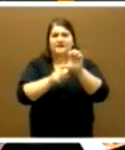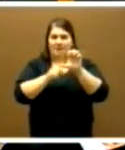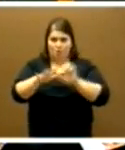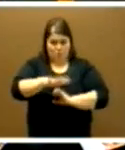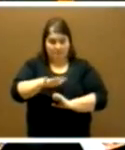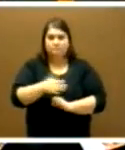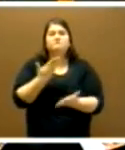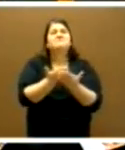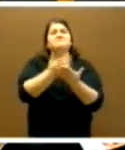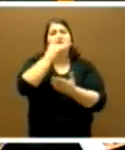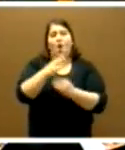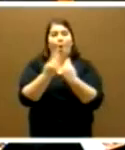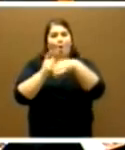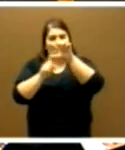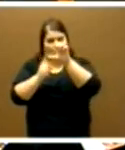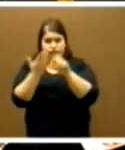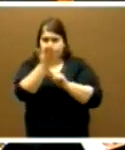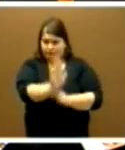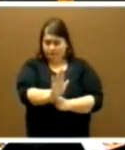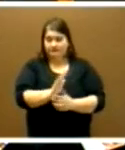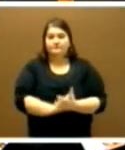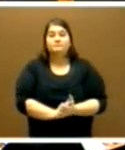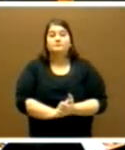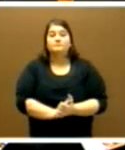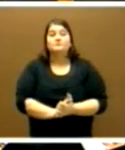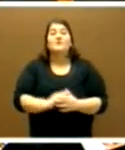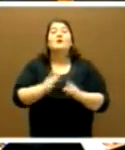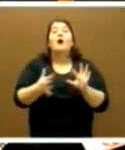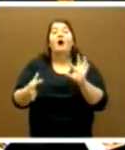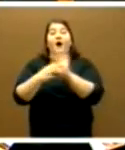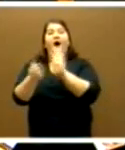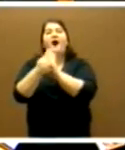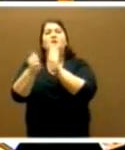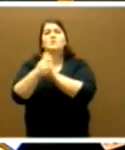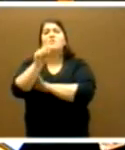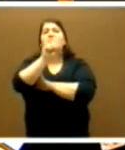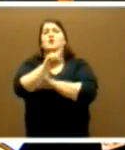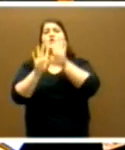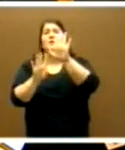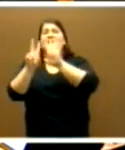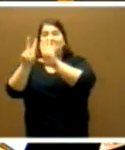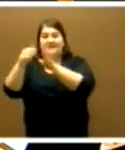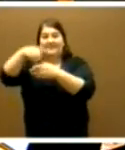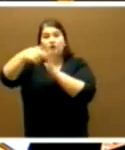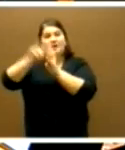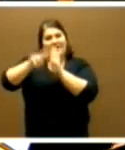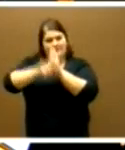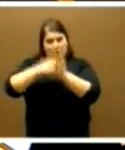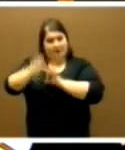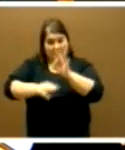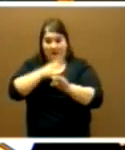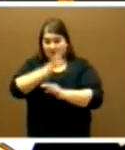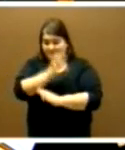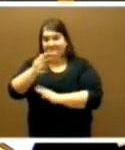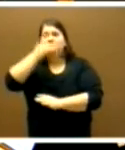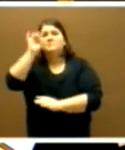Está solicitado por la Junta de Extremadura de conformidad con el artículo 197 del reglamento. Y para ello tiene la